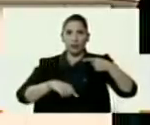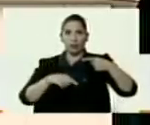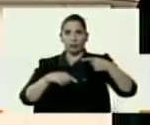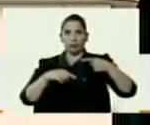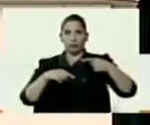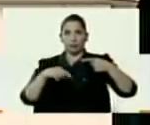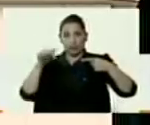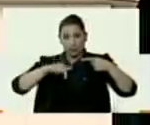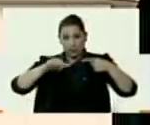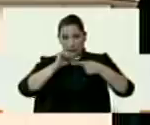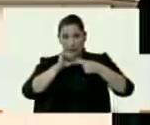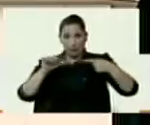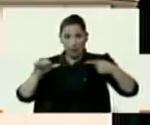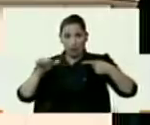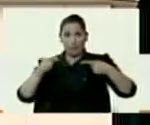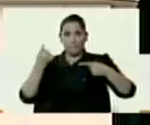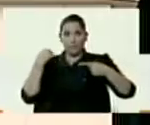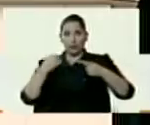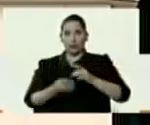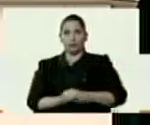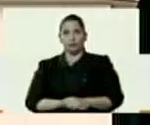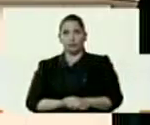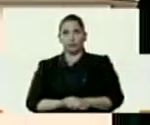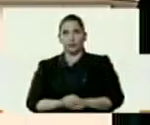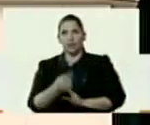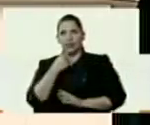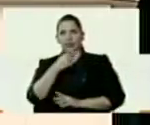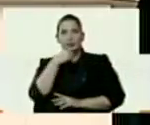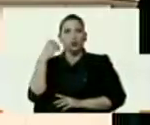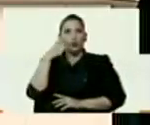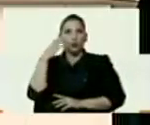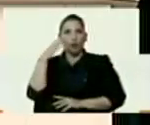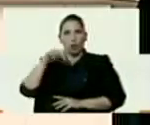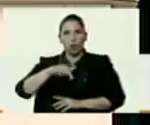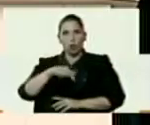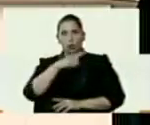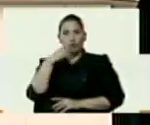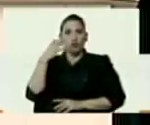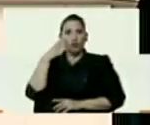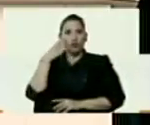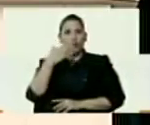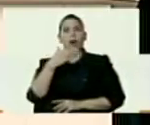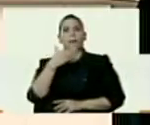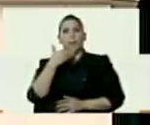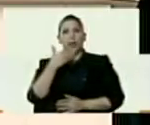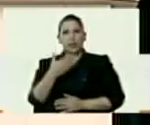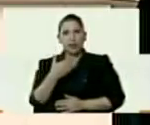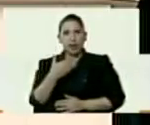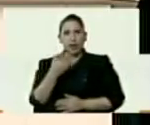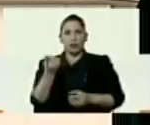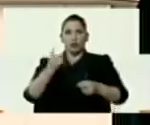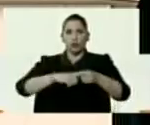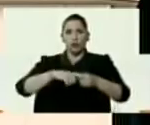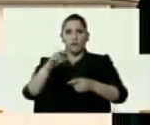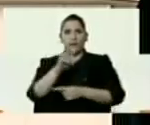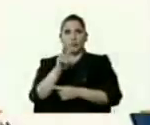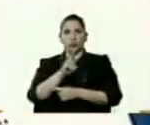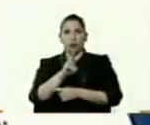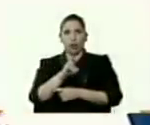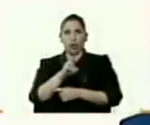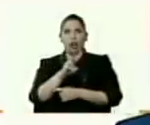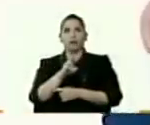semana pasada. Miren lo que dice Duque hoy. Duque pedirá e incluirá a Venezuela en la lista de países que apoyan al terrorismo.